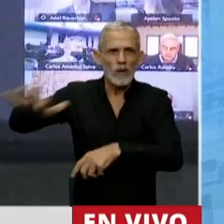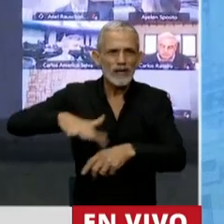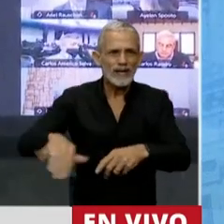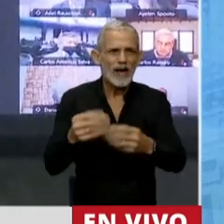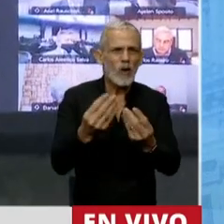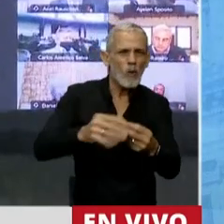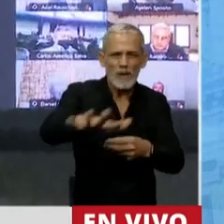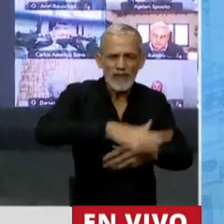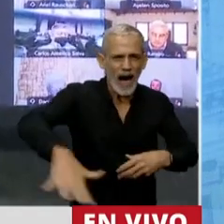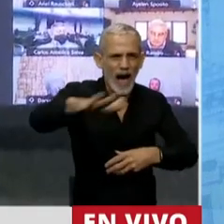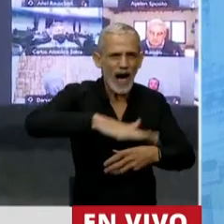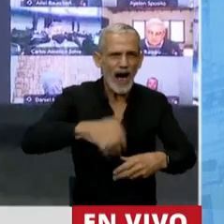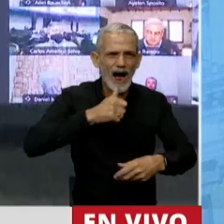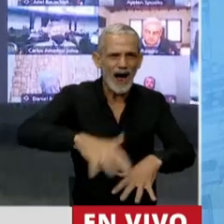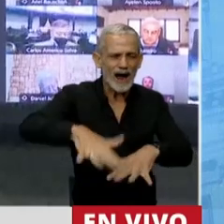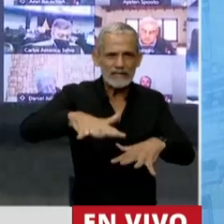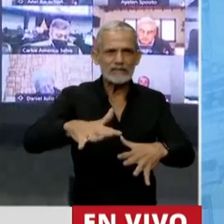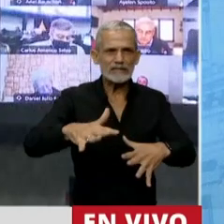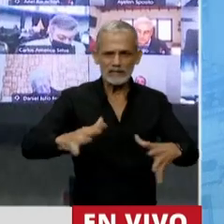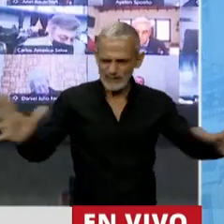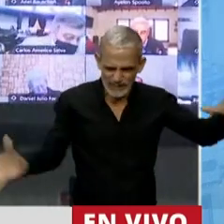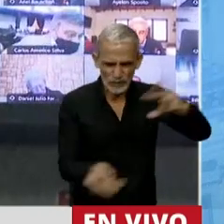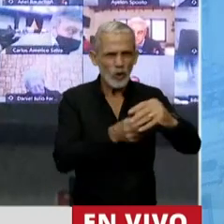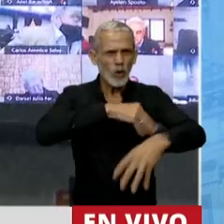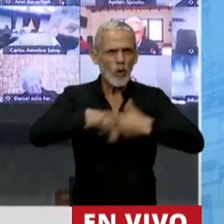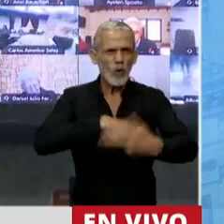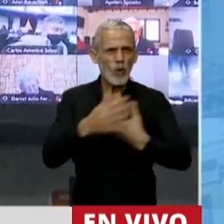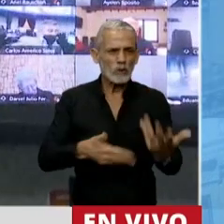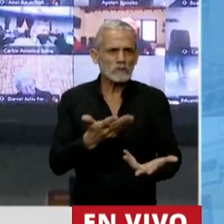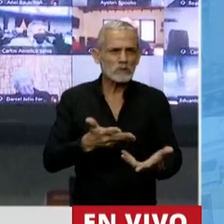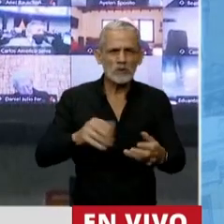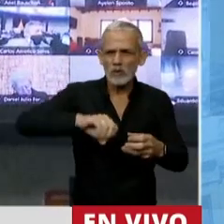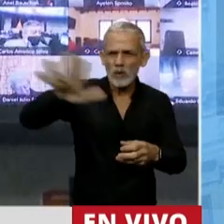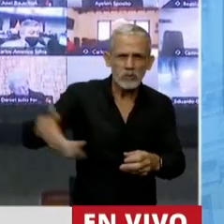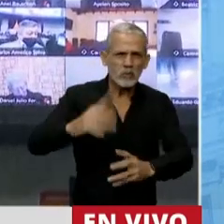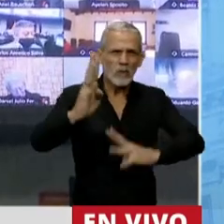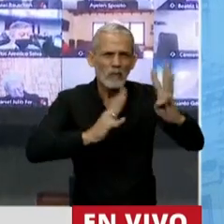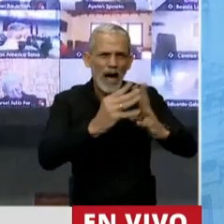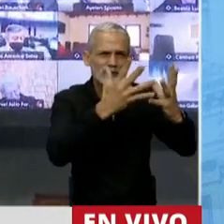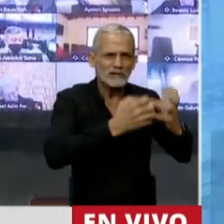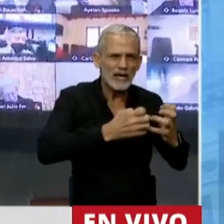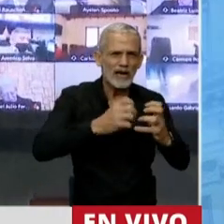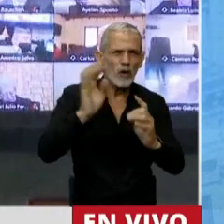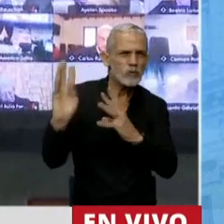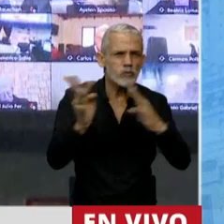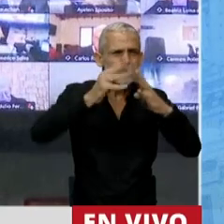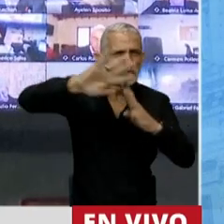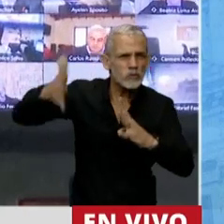humedales, en lo que respecta a los 30 años, zonas agrícolas, pastizales, praderas,